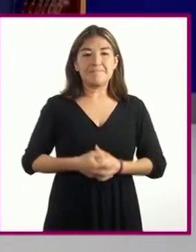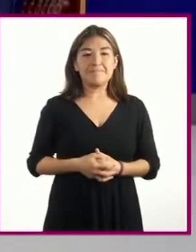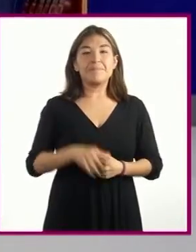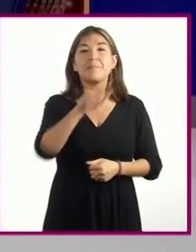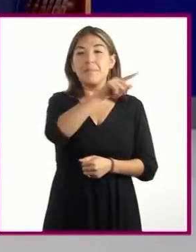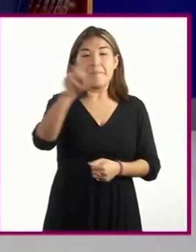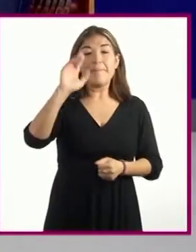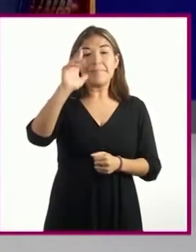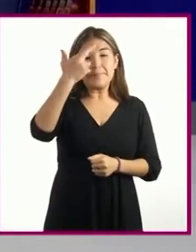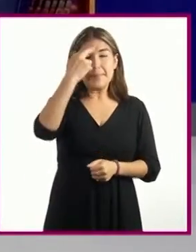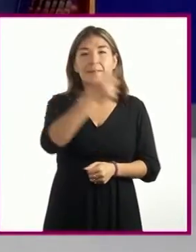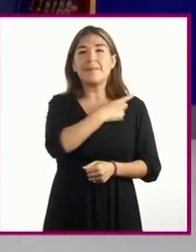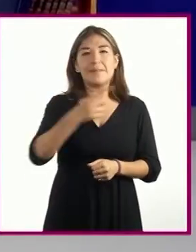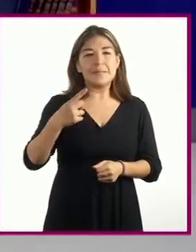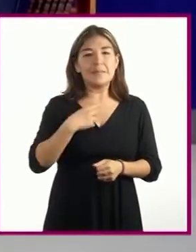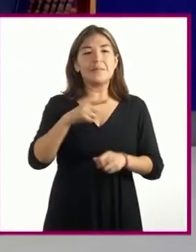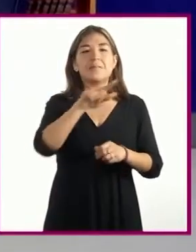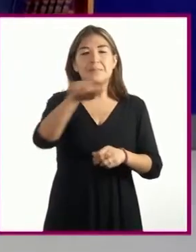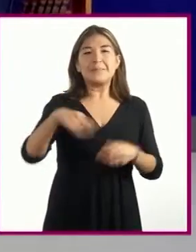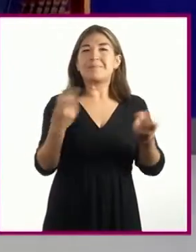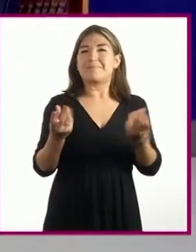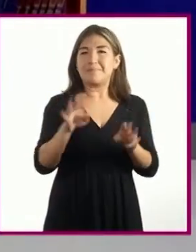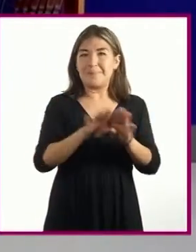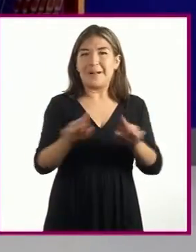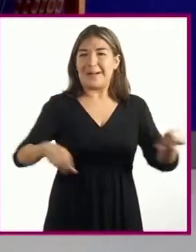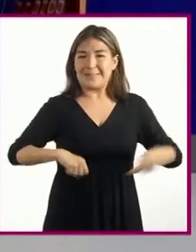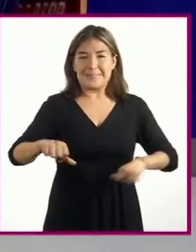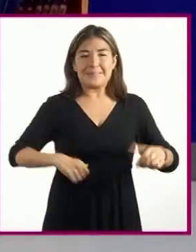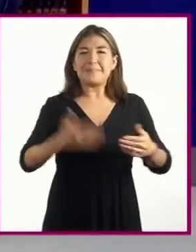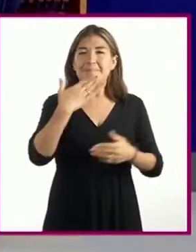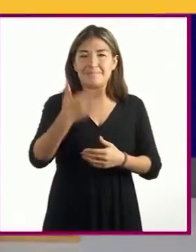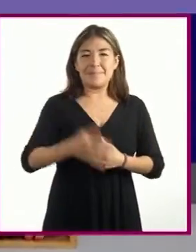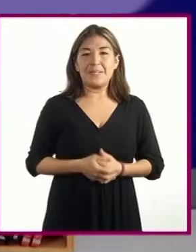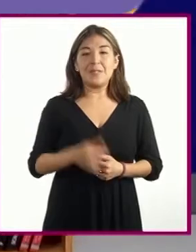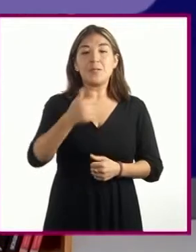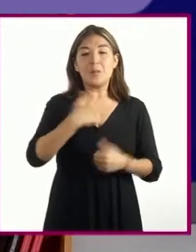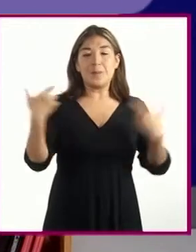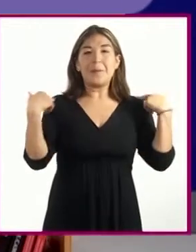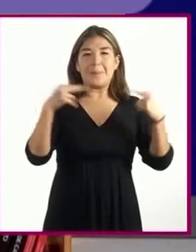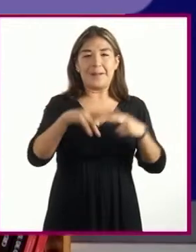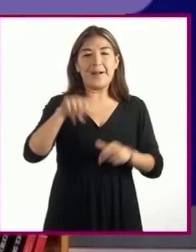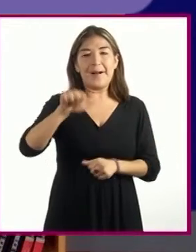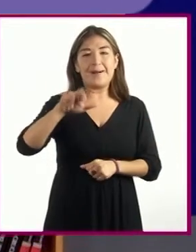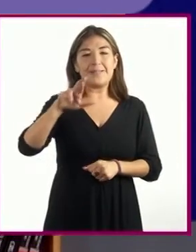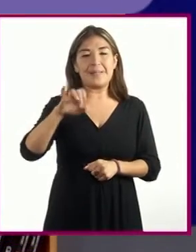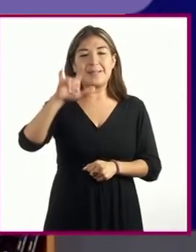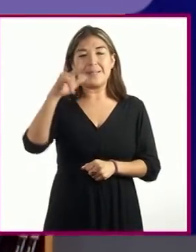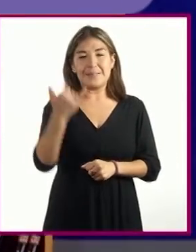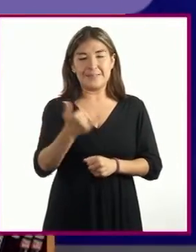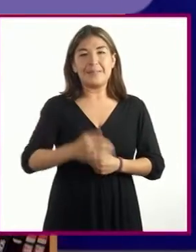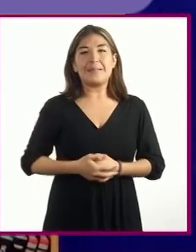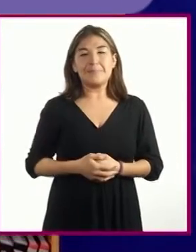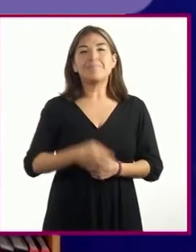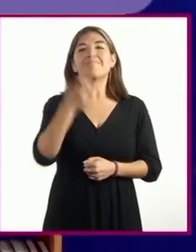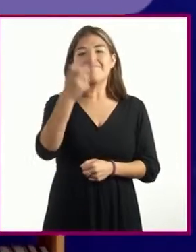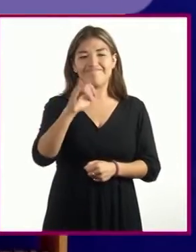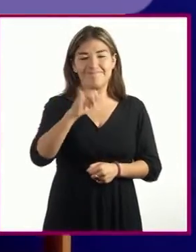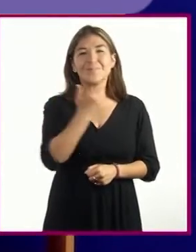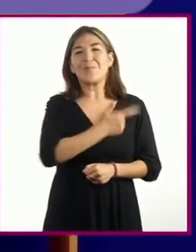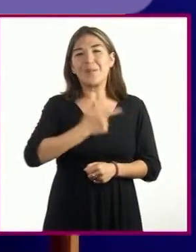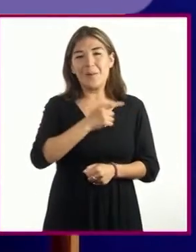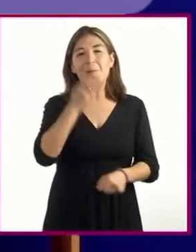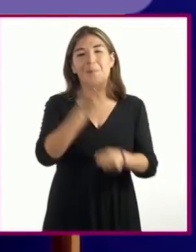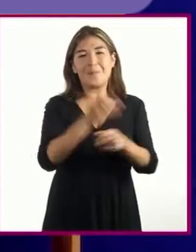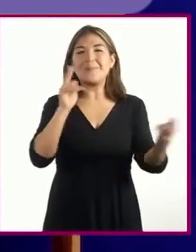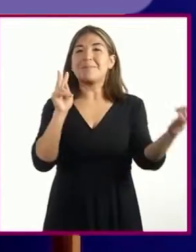Recuerden que hay que mantenernos activos. Soy la profesora Arely Roderga, y efectivamente, es un gusto